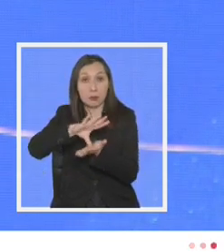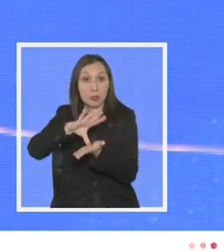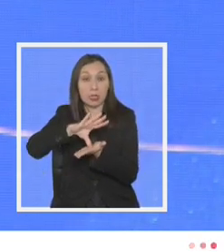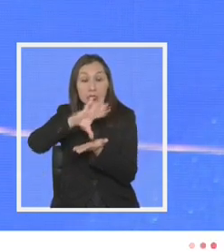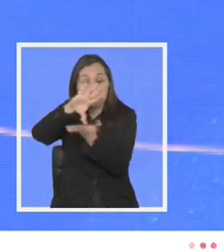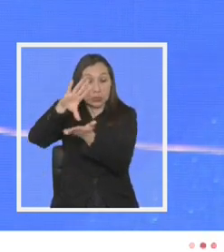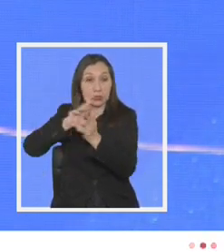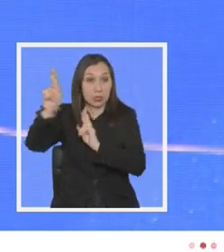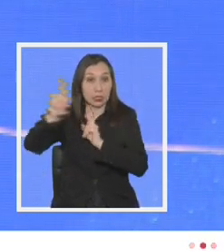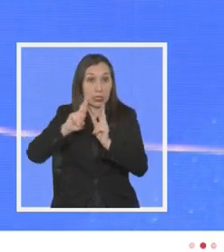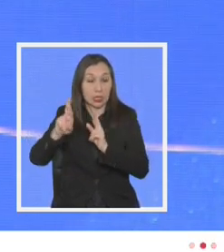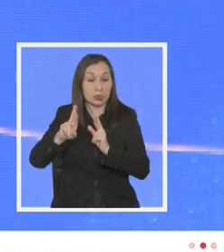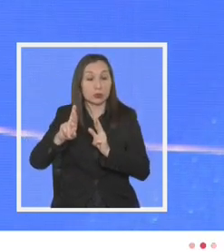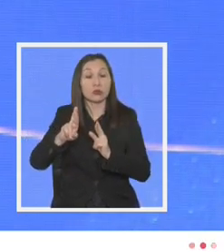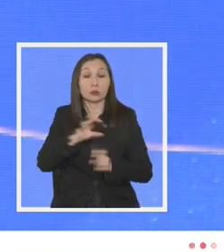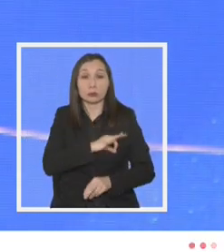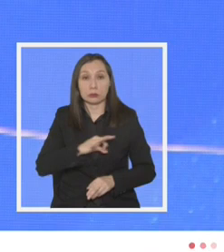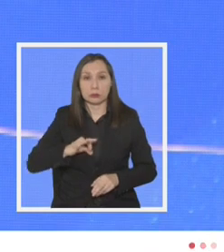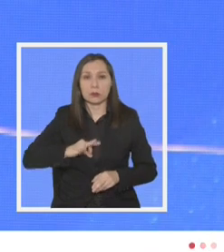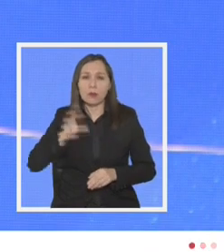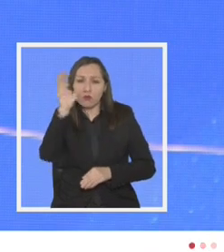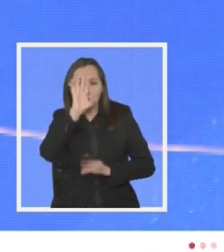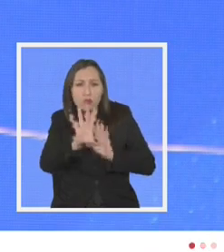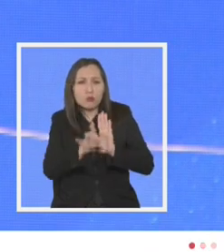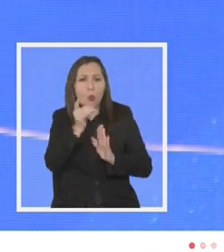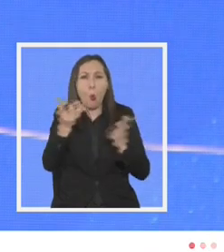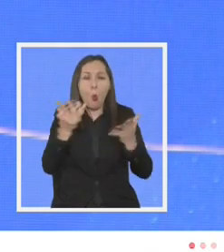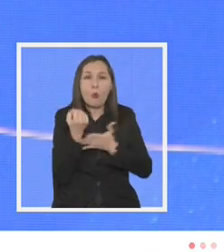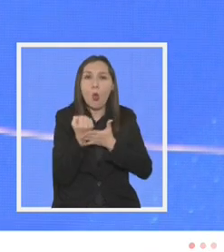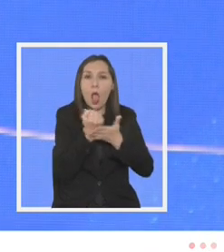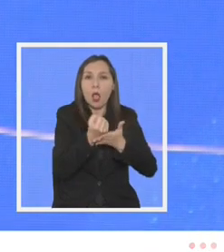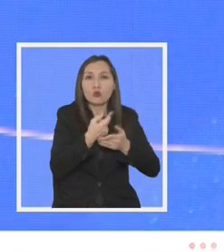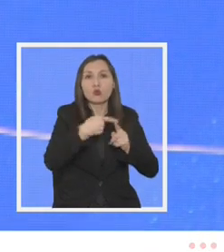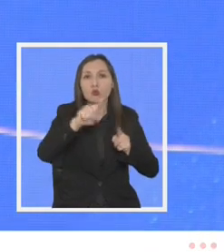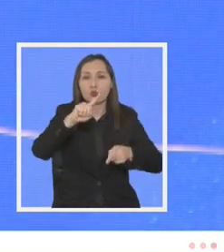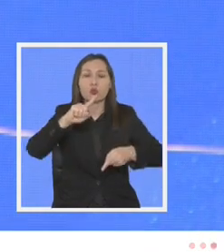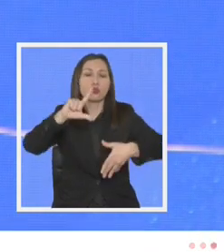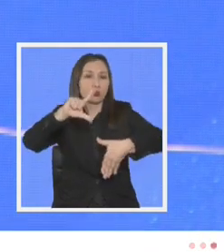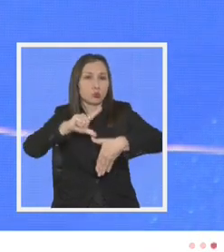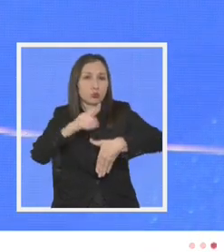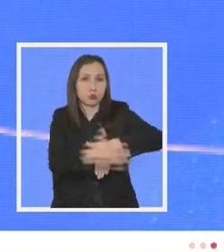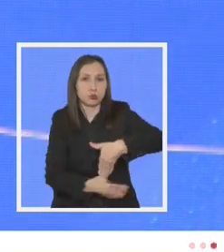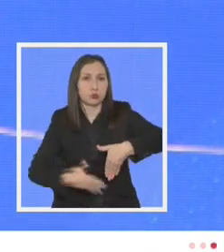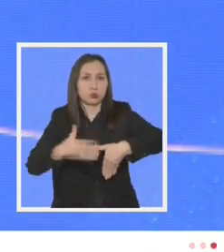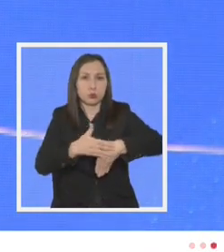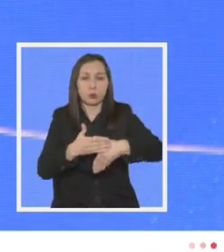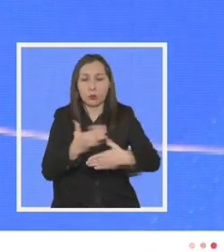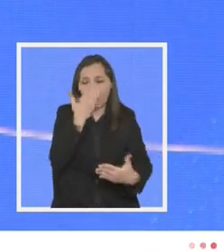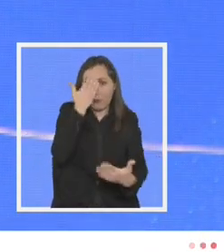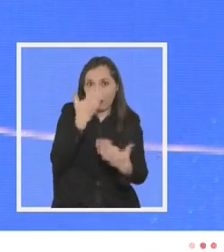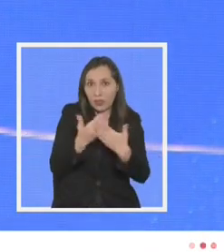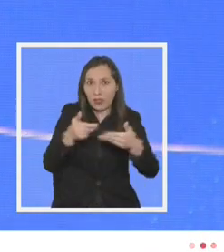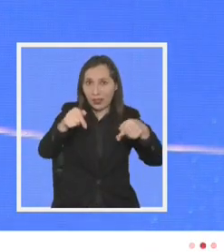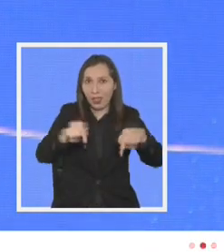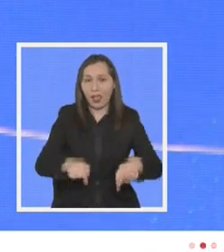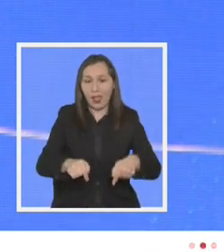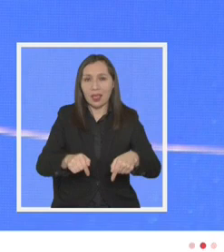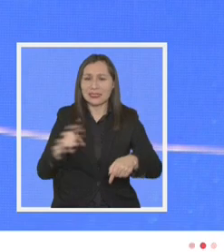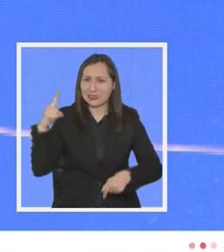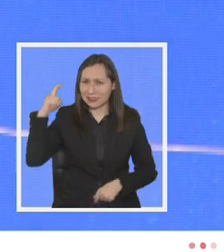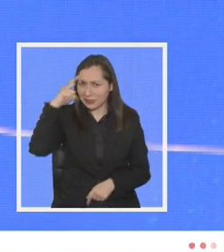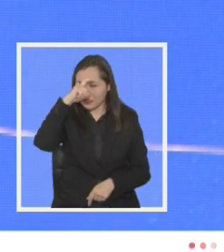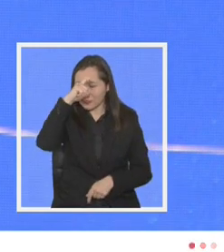Cancillería, para encontrar mejores fórmulas de colaboración con el resto de América Latina para encarar el